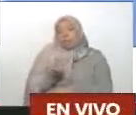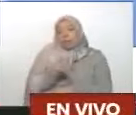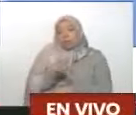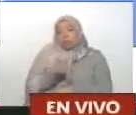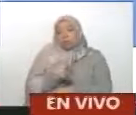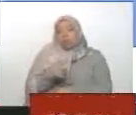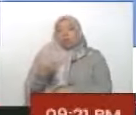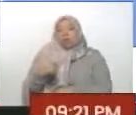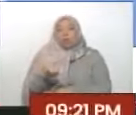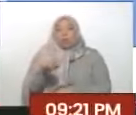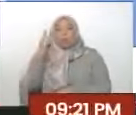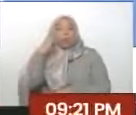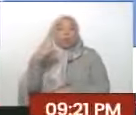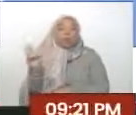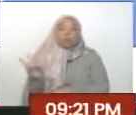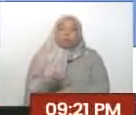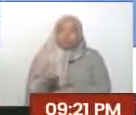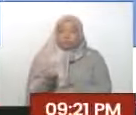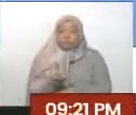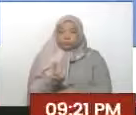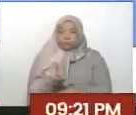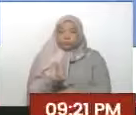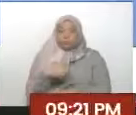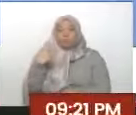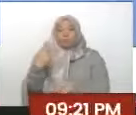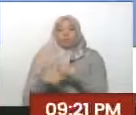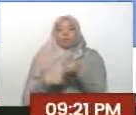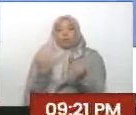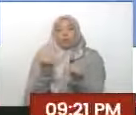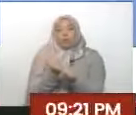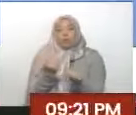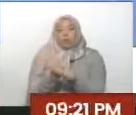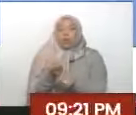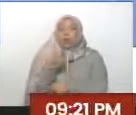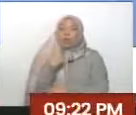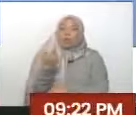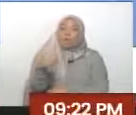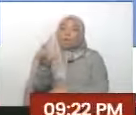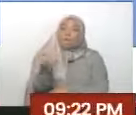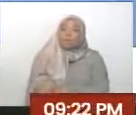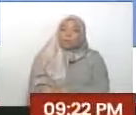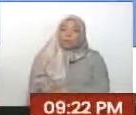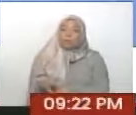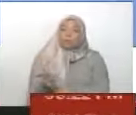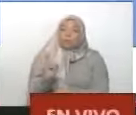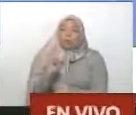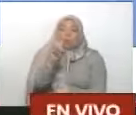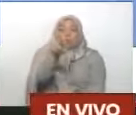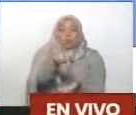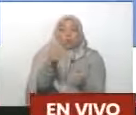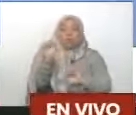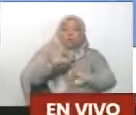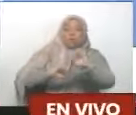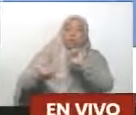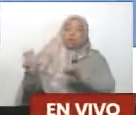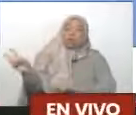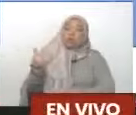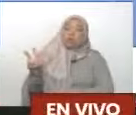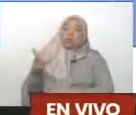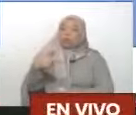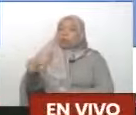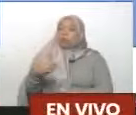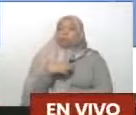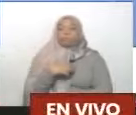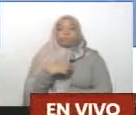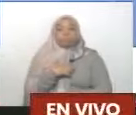la República Bolivariana de Venezuela, el Procurador General de la República, fue a presentarse para la defensa de nuestros activos y dijeron, no,